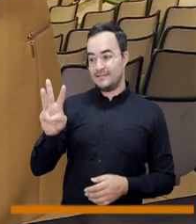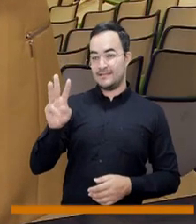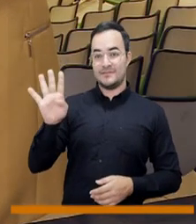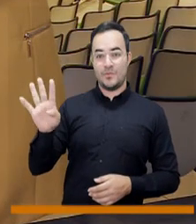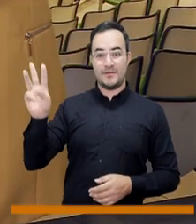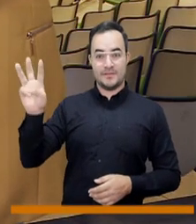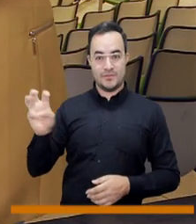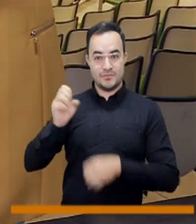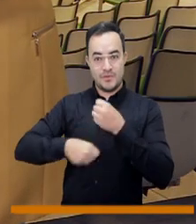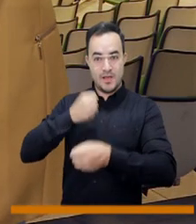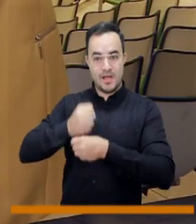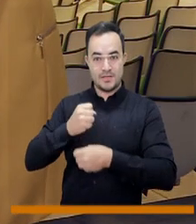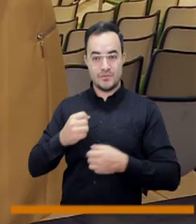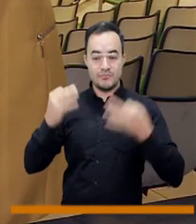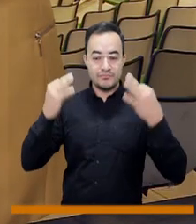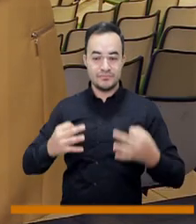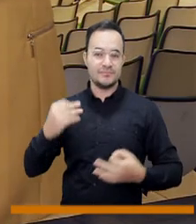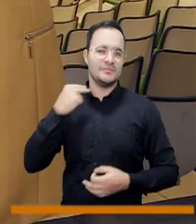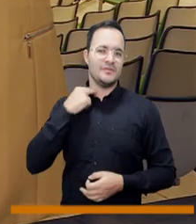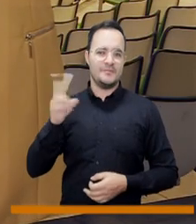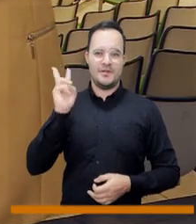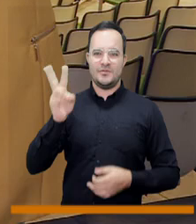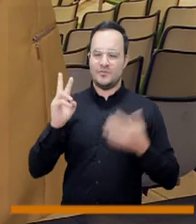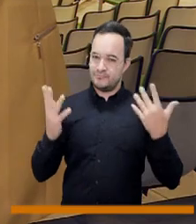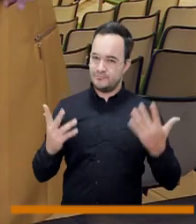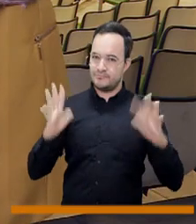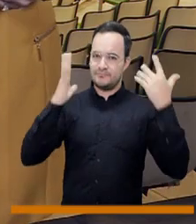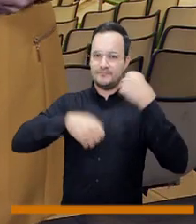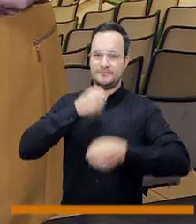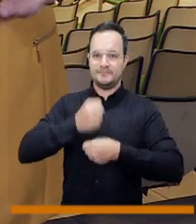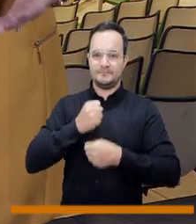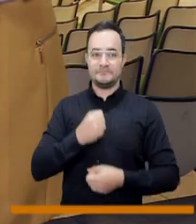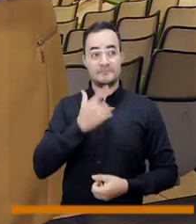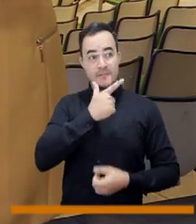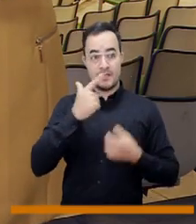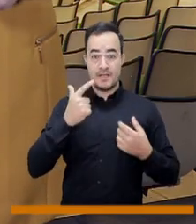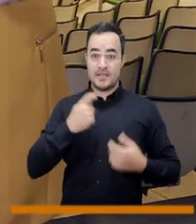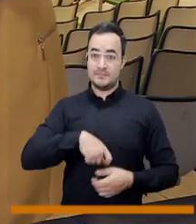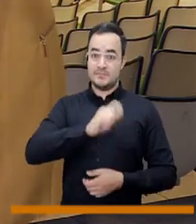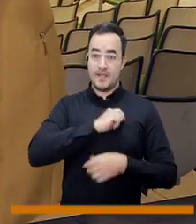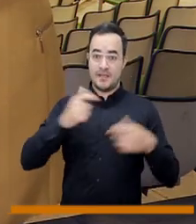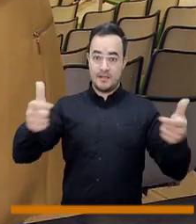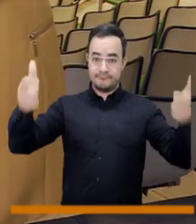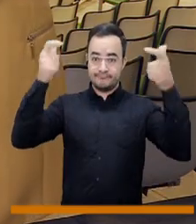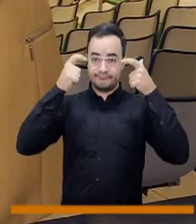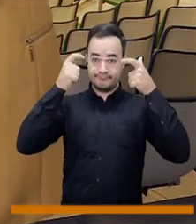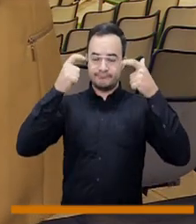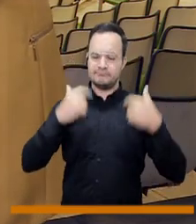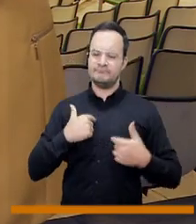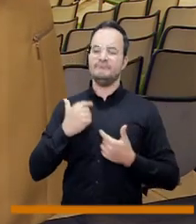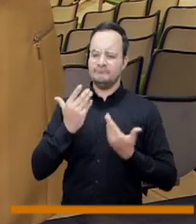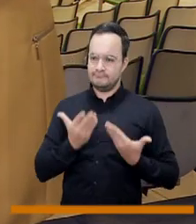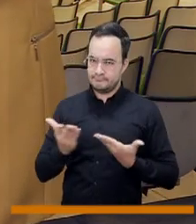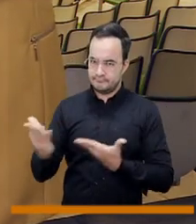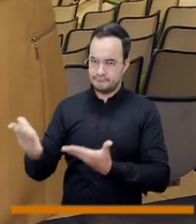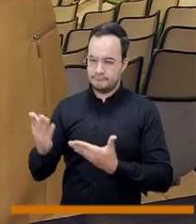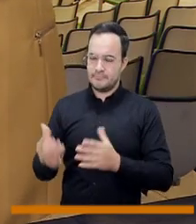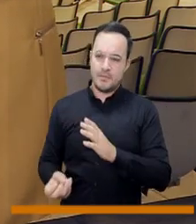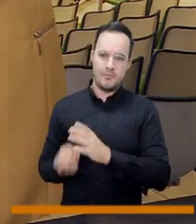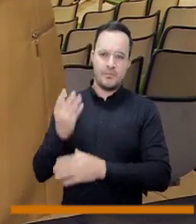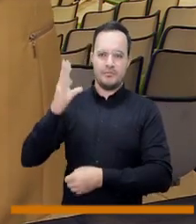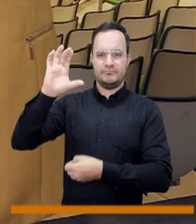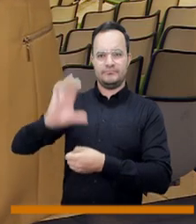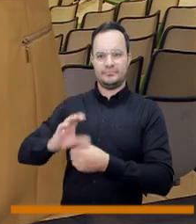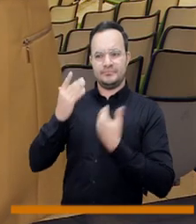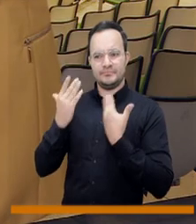Los 348 años de Medellín se cumplen este 2 de noviembre, cuando por disposición del Reino de España, se declara la fundación de la